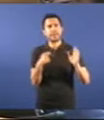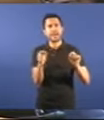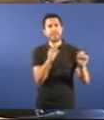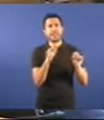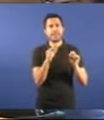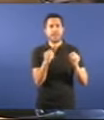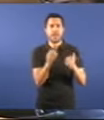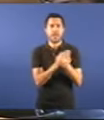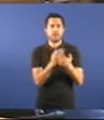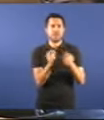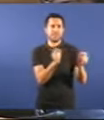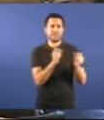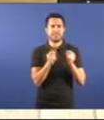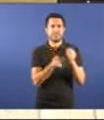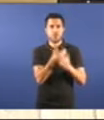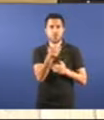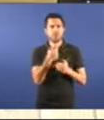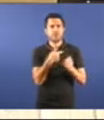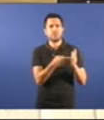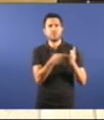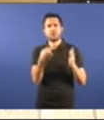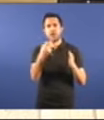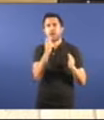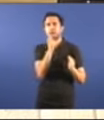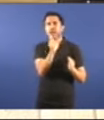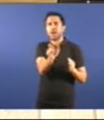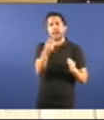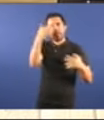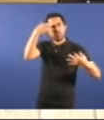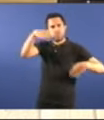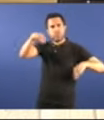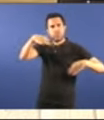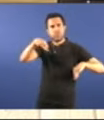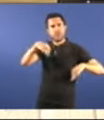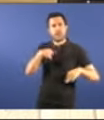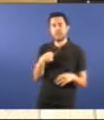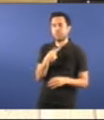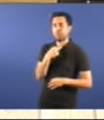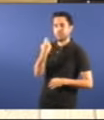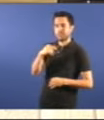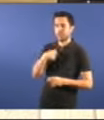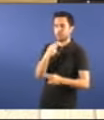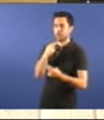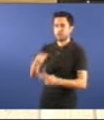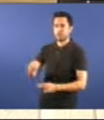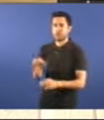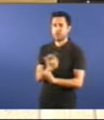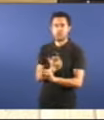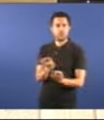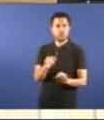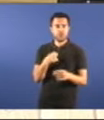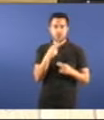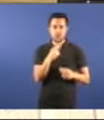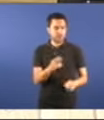sesiós o calificativo de ignorante. Porque... Señora Díaz, non llevo a respostar. Señora Díaz, continúe con o seu tempo. Xa vexo